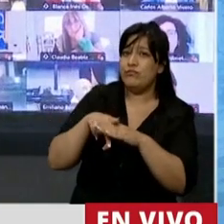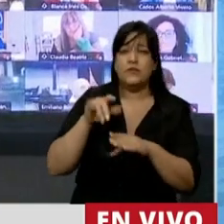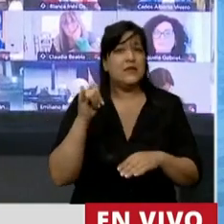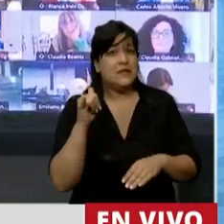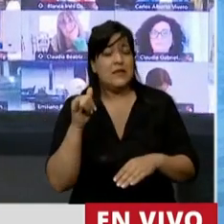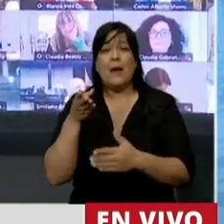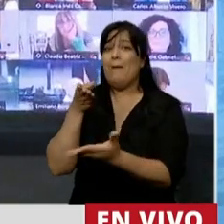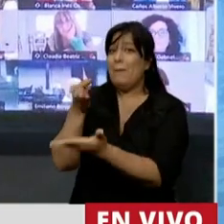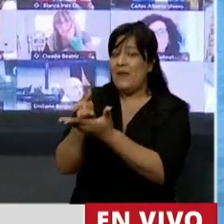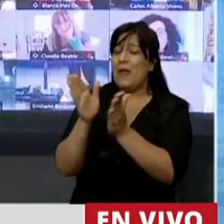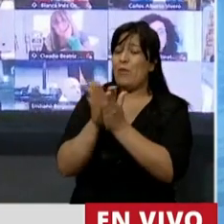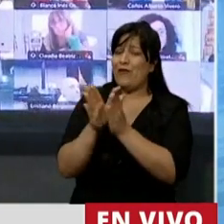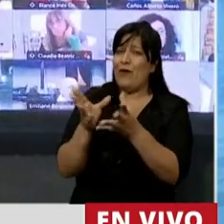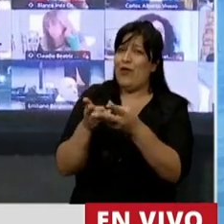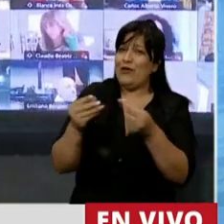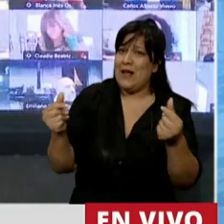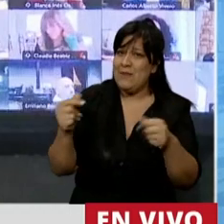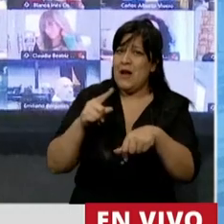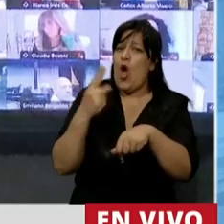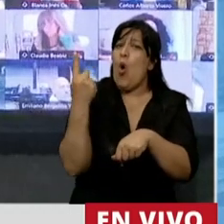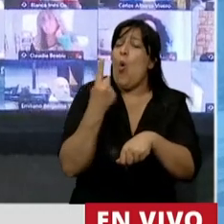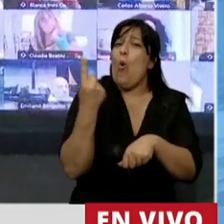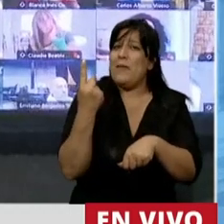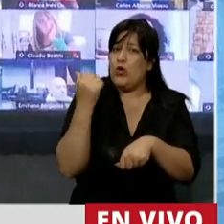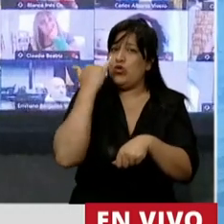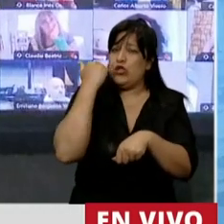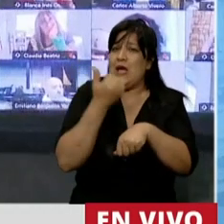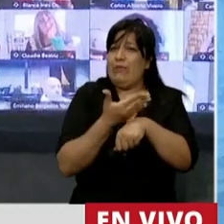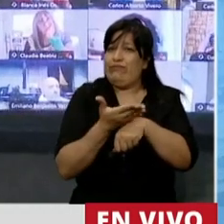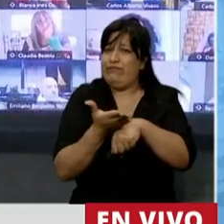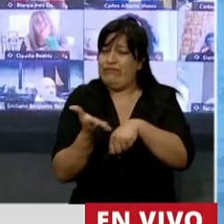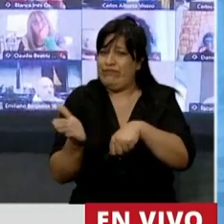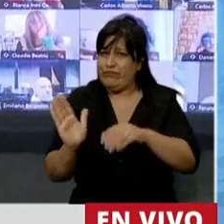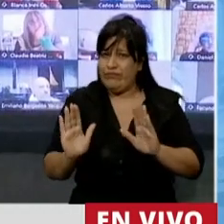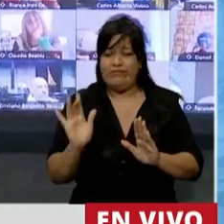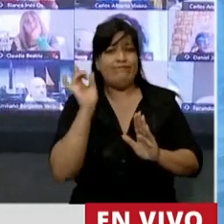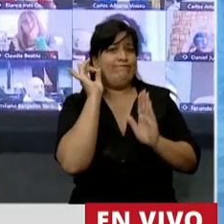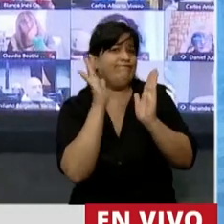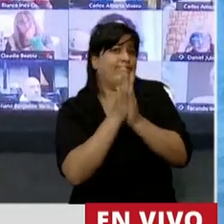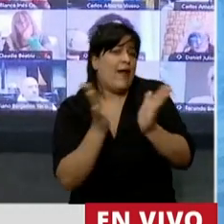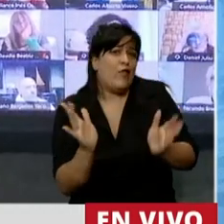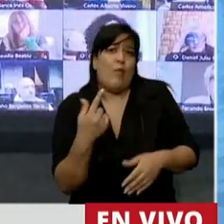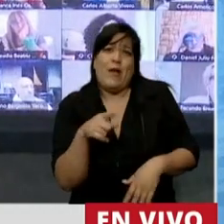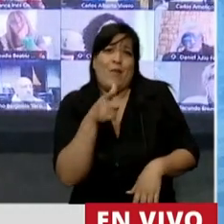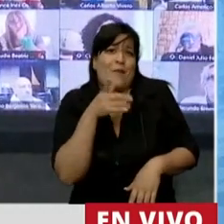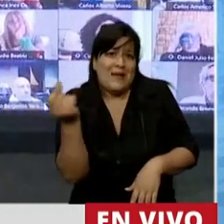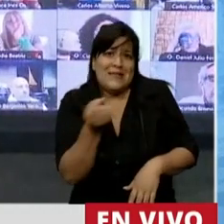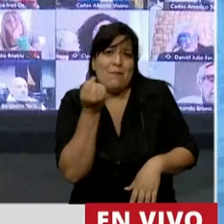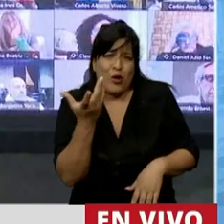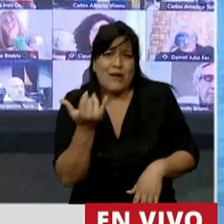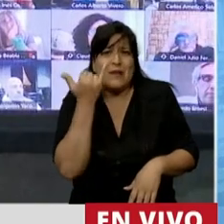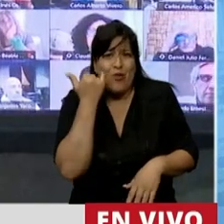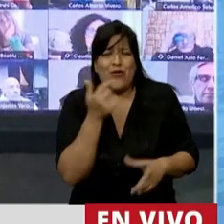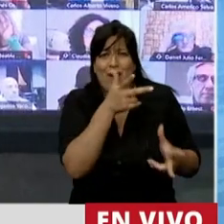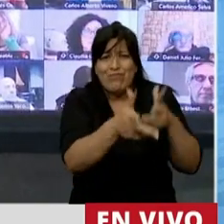Le pido que vaya cerrando que está un minuto largo pasado. disculpenme, Presidente, pero me parece que es importante porque se han